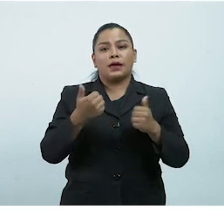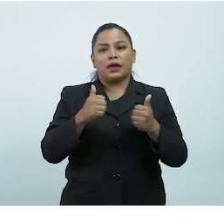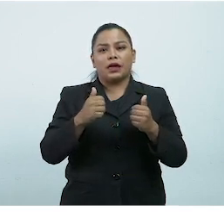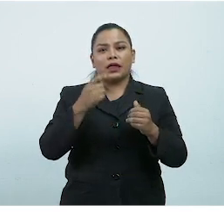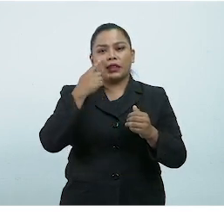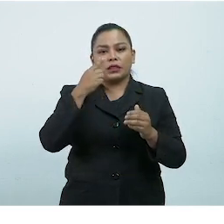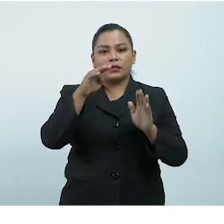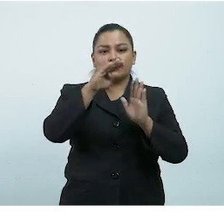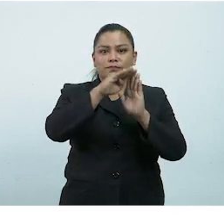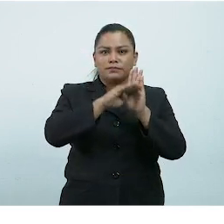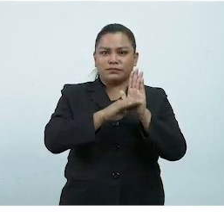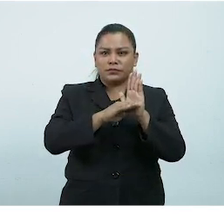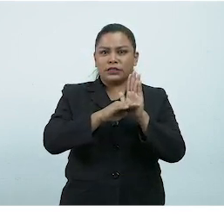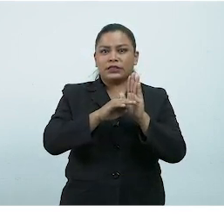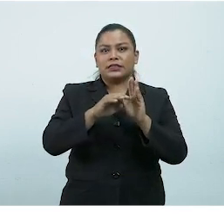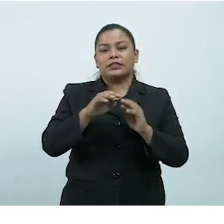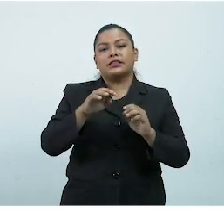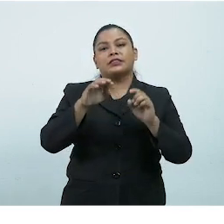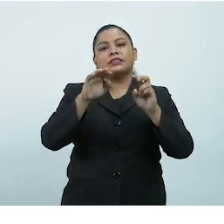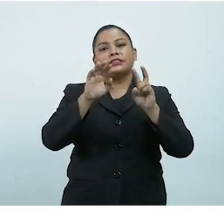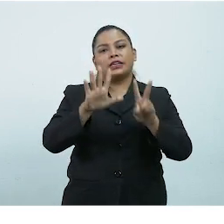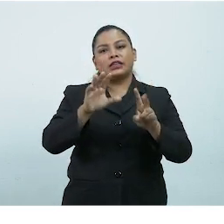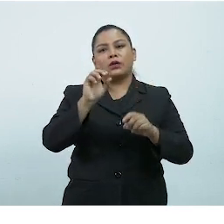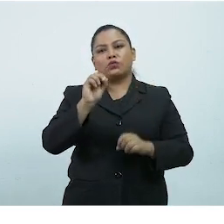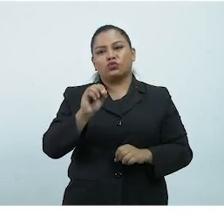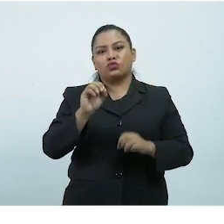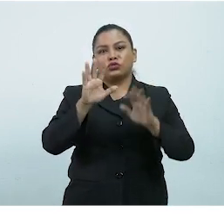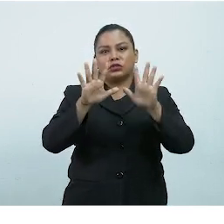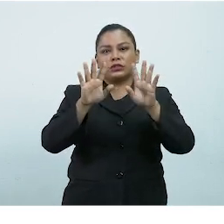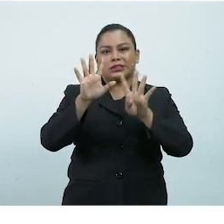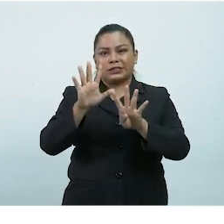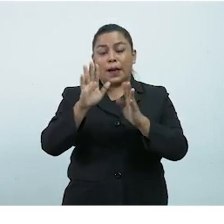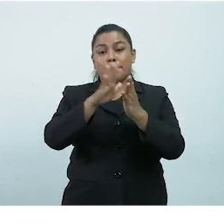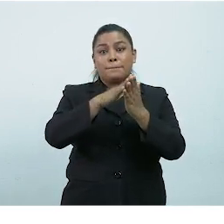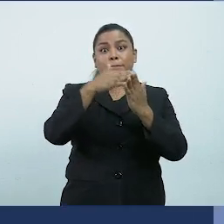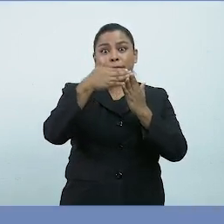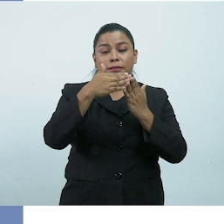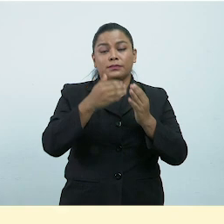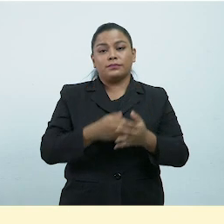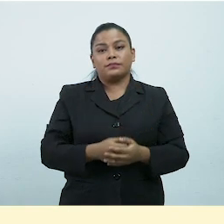establecido en el apartado 7.19 del Plan de Contingencia